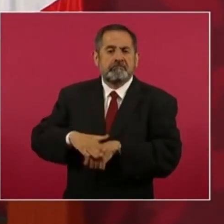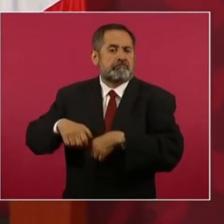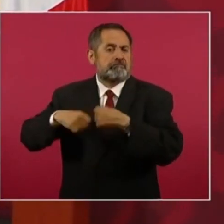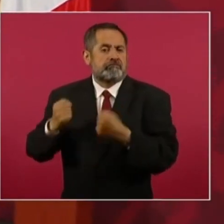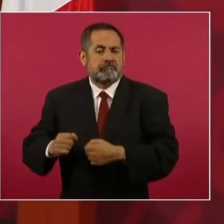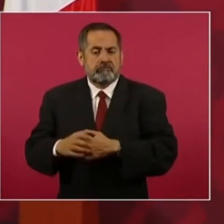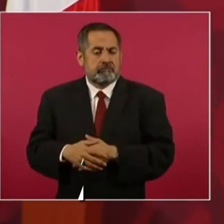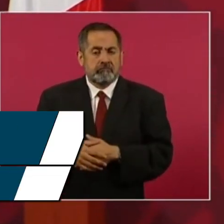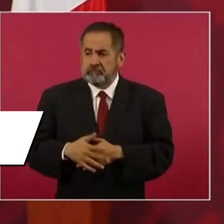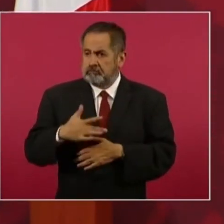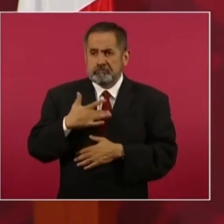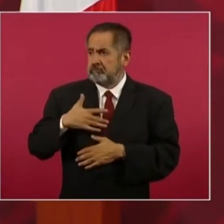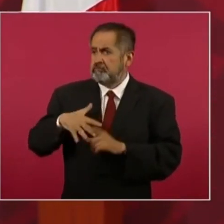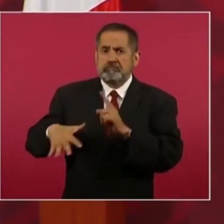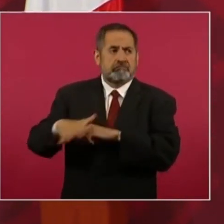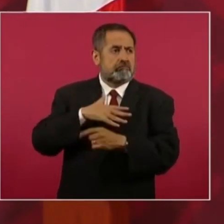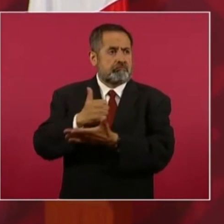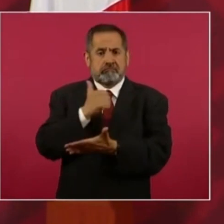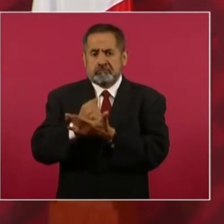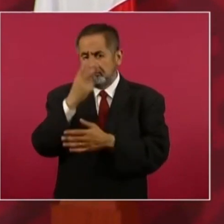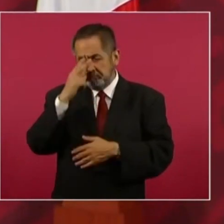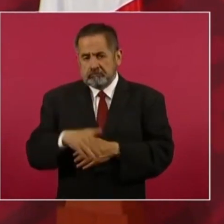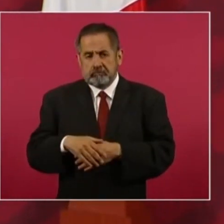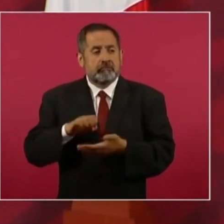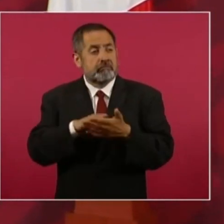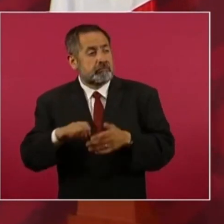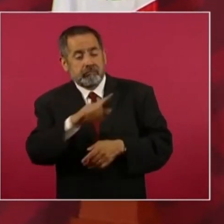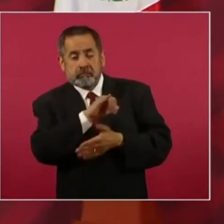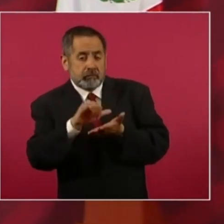La Ciudad de México es más segura que Nueva York.